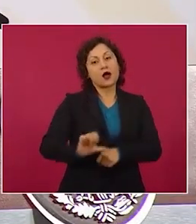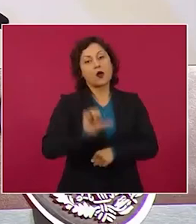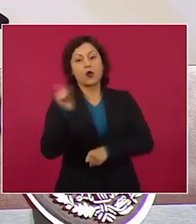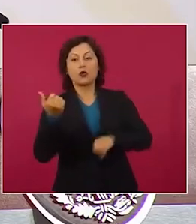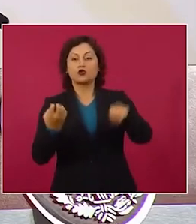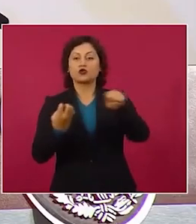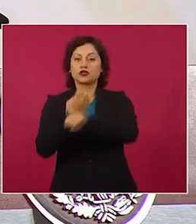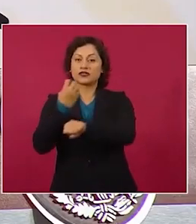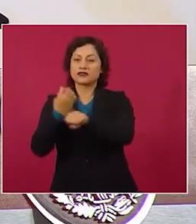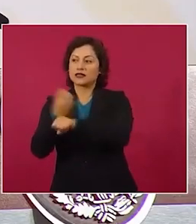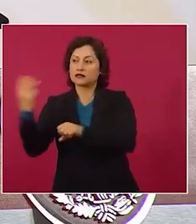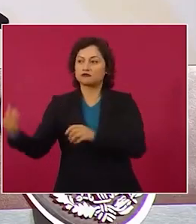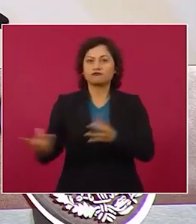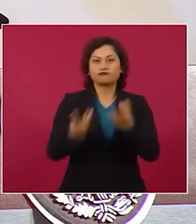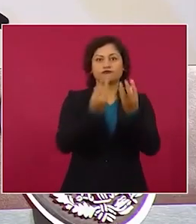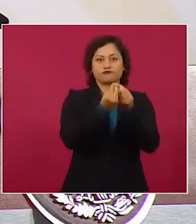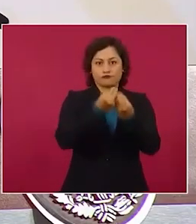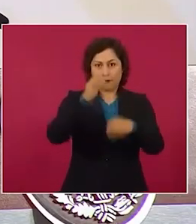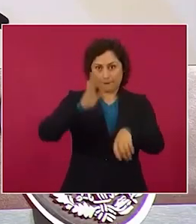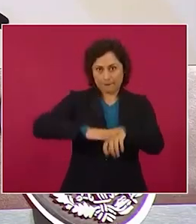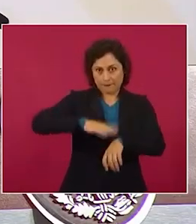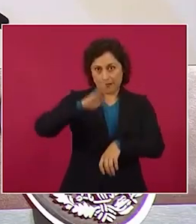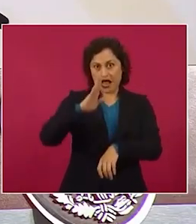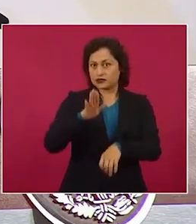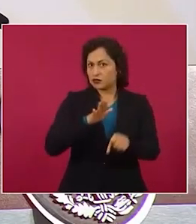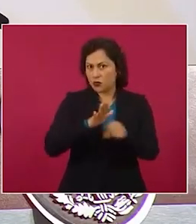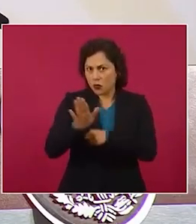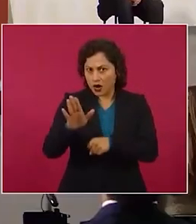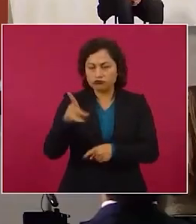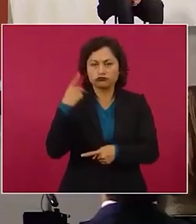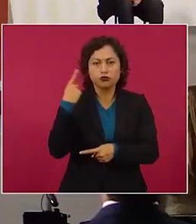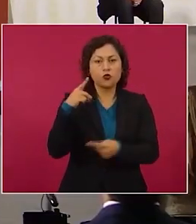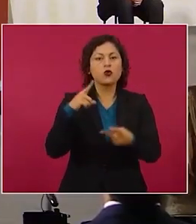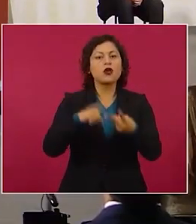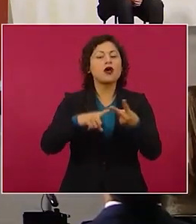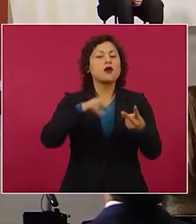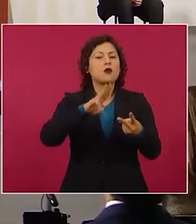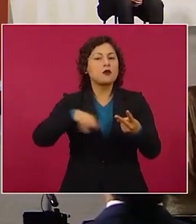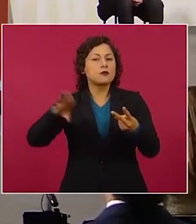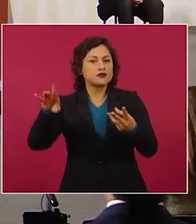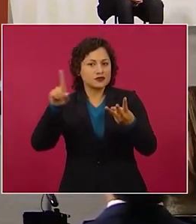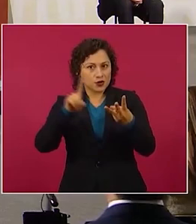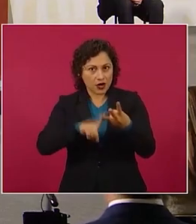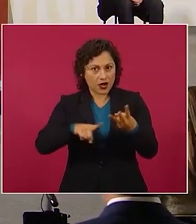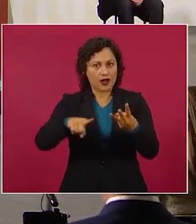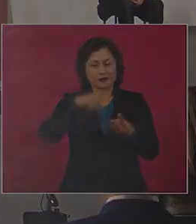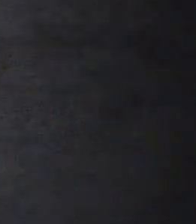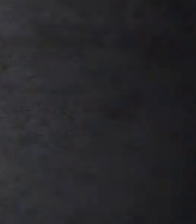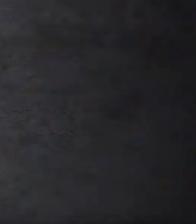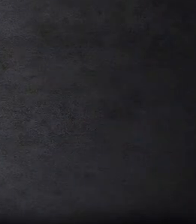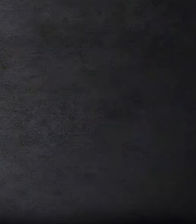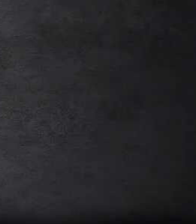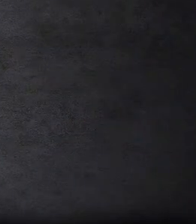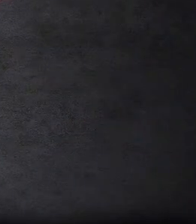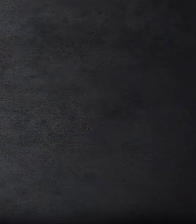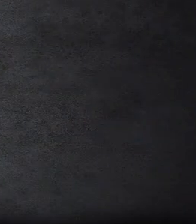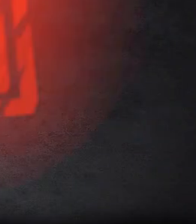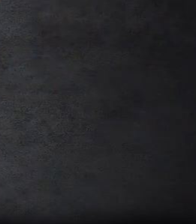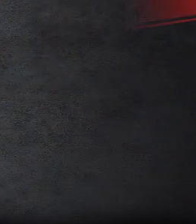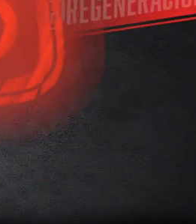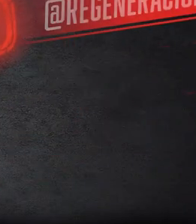a este beneficio. Estos son Durango, Michoacán y Nayarit. Quá, ¡Nos ¡Nos vemos!